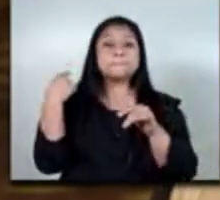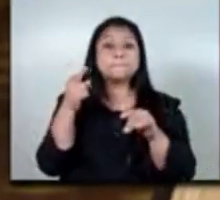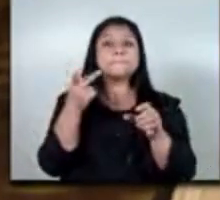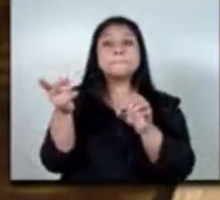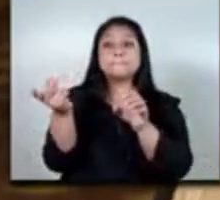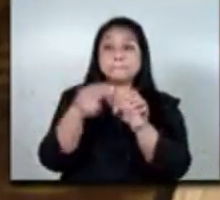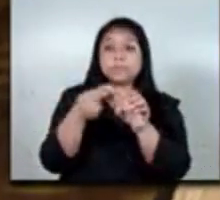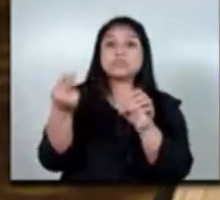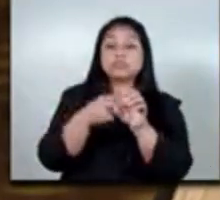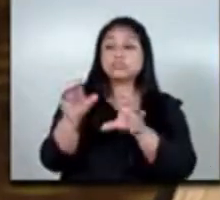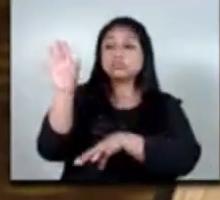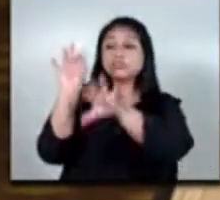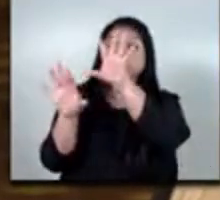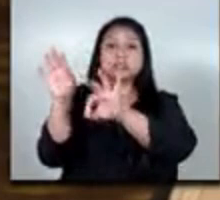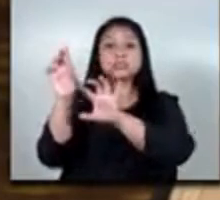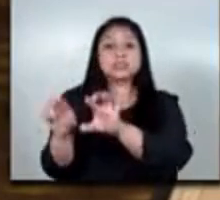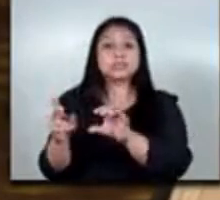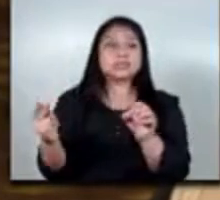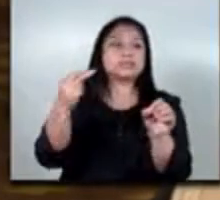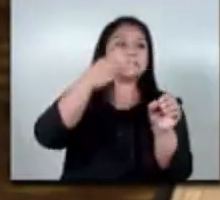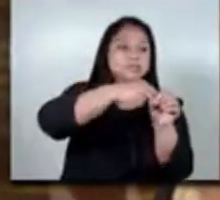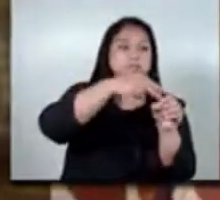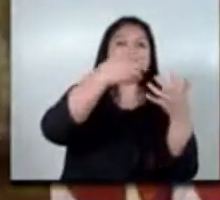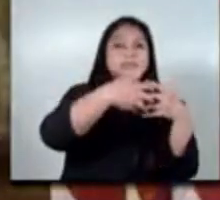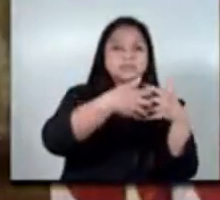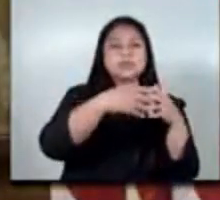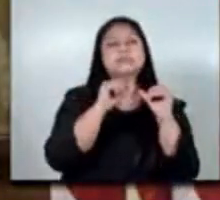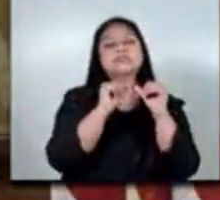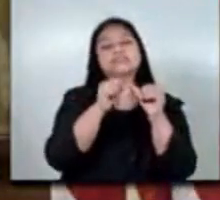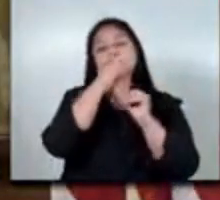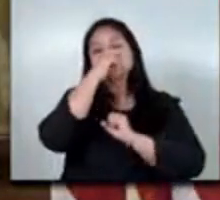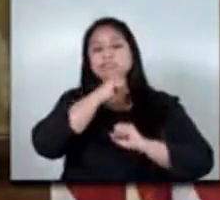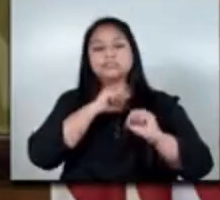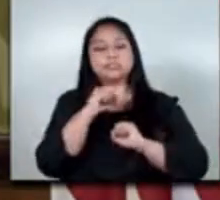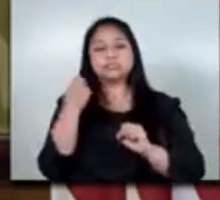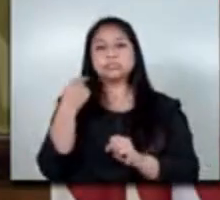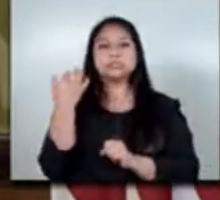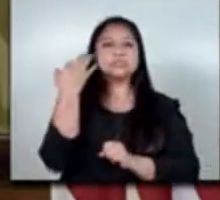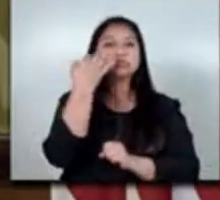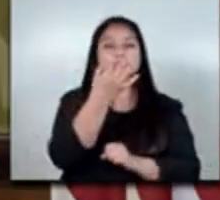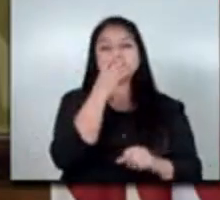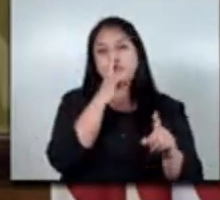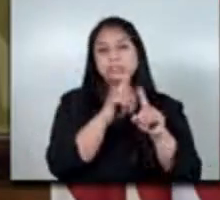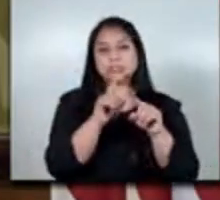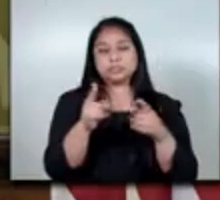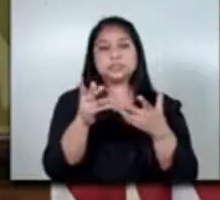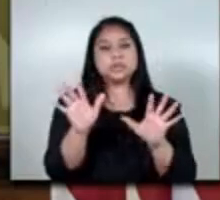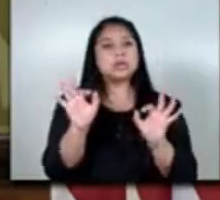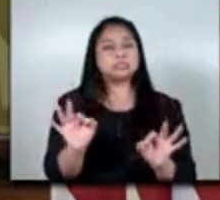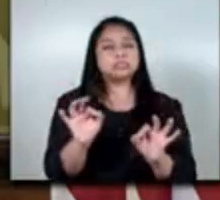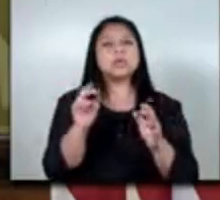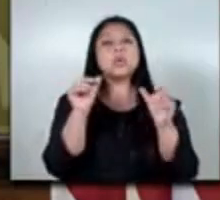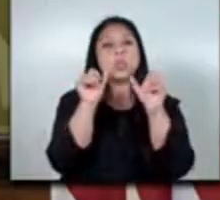trabajadores y vamos a continuar trabajando para el futuro también actualmente en finalizar un análisis